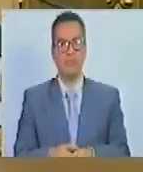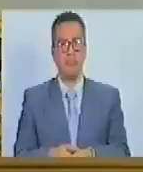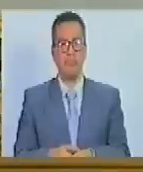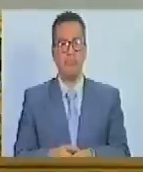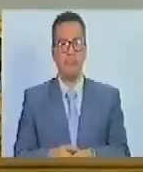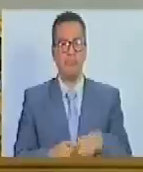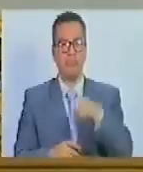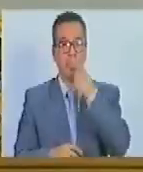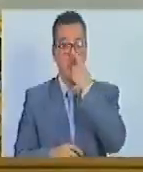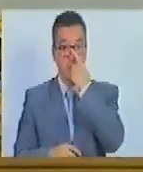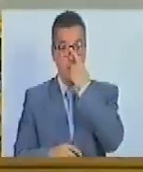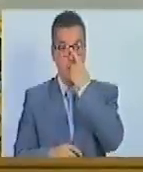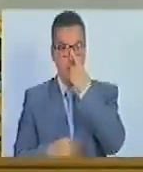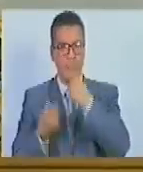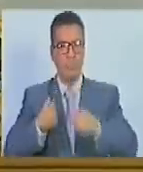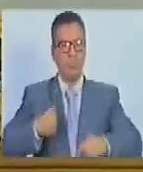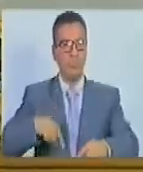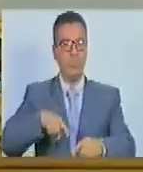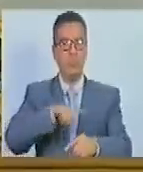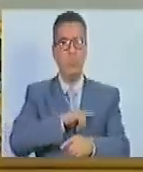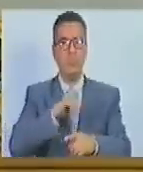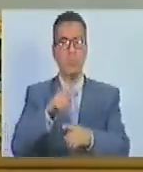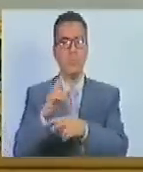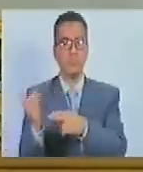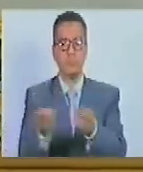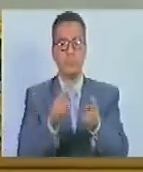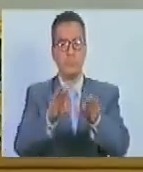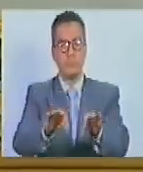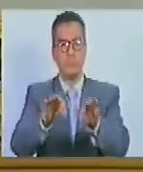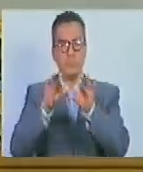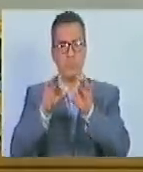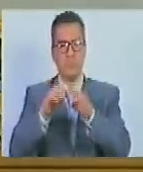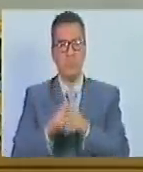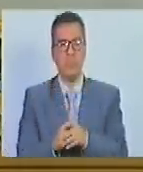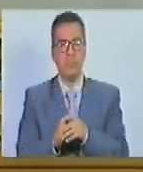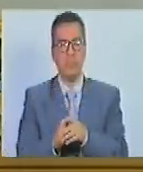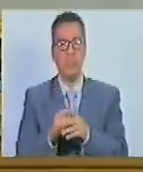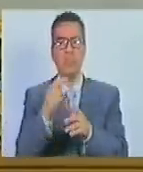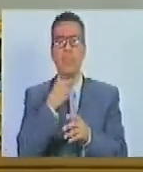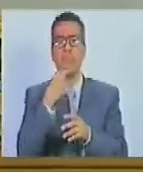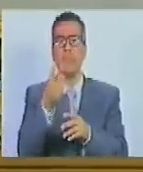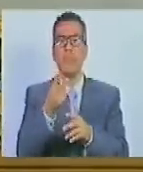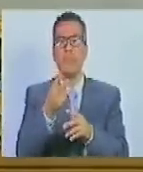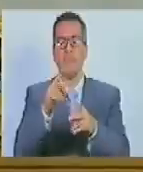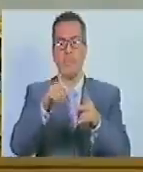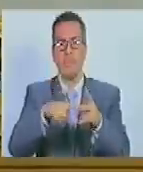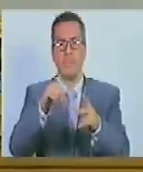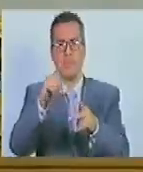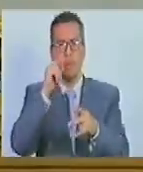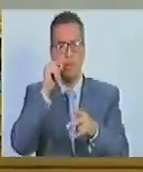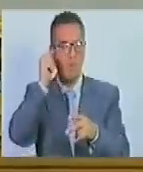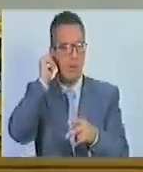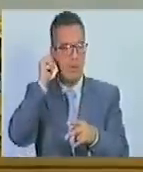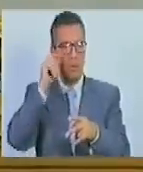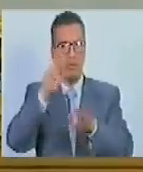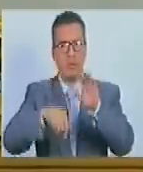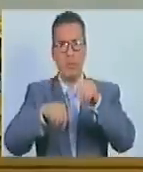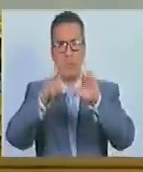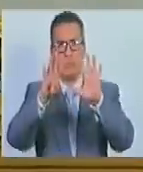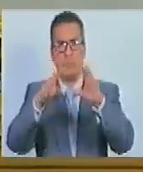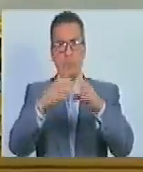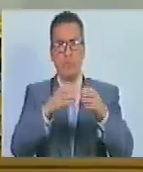con nosotros aquí como invitados especiales los voceros y voceras de 19